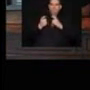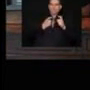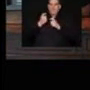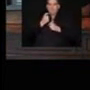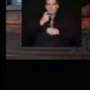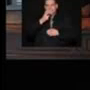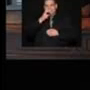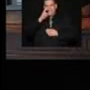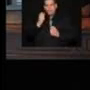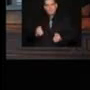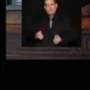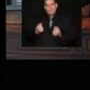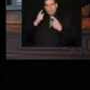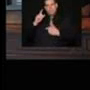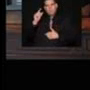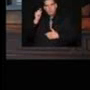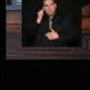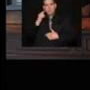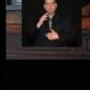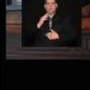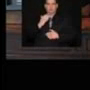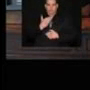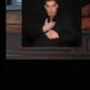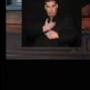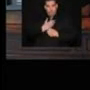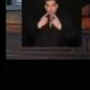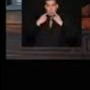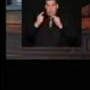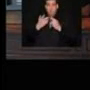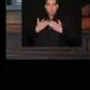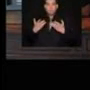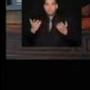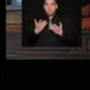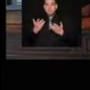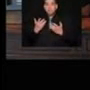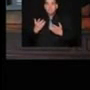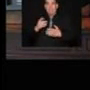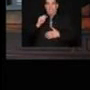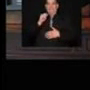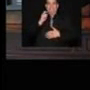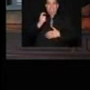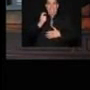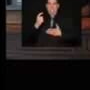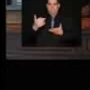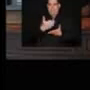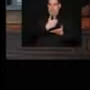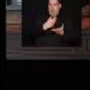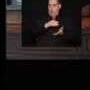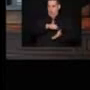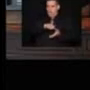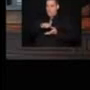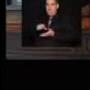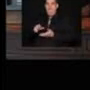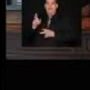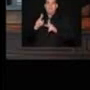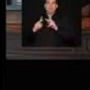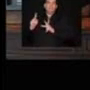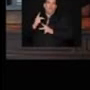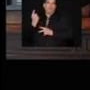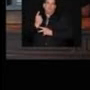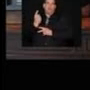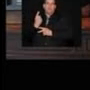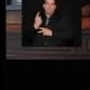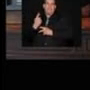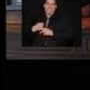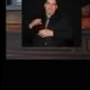estricto del gasto gubernamental, lograremos que las contribuciones no caigan en el saco roto del partidismo, sino que se traduzcan en